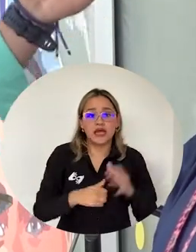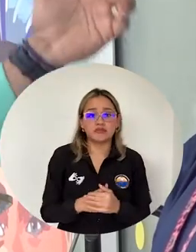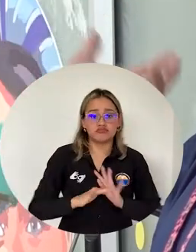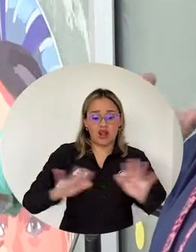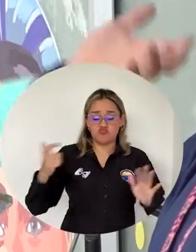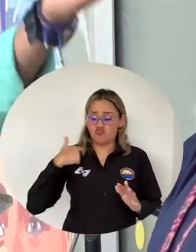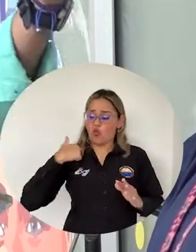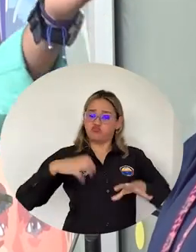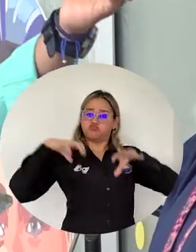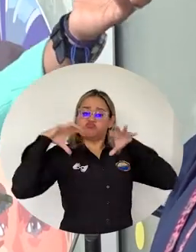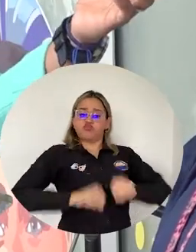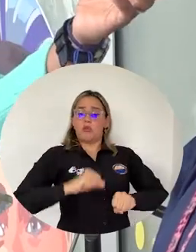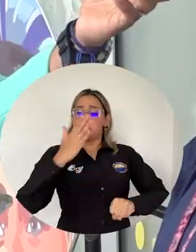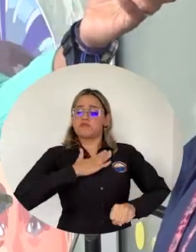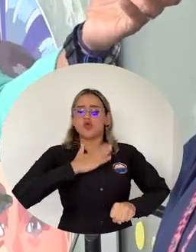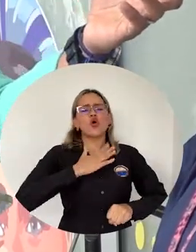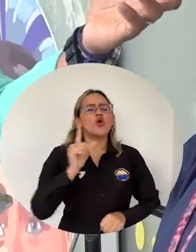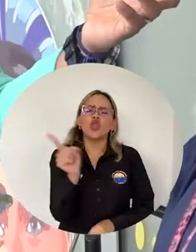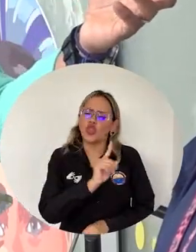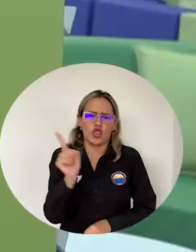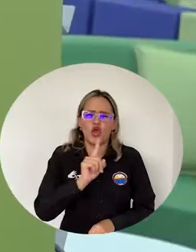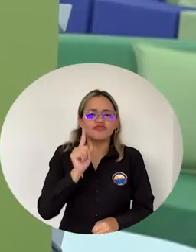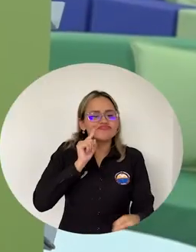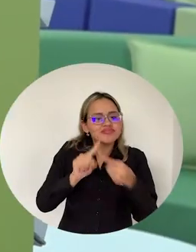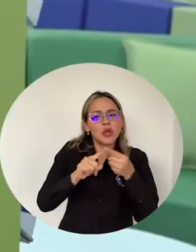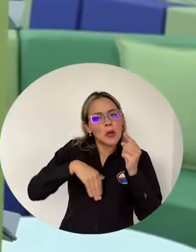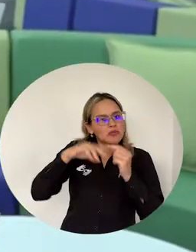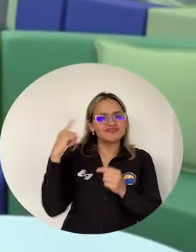haya quien declare su oficina ahí permanentemente